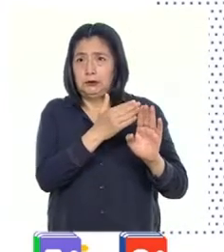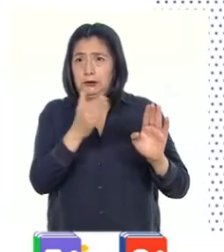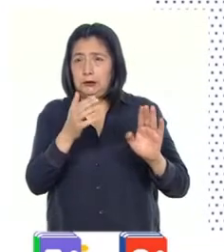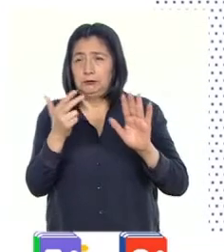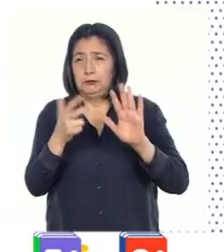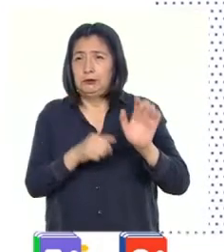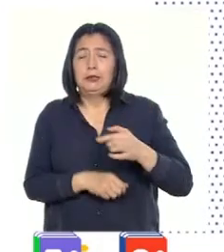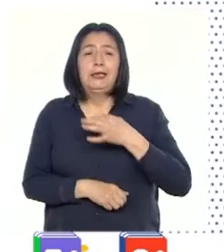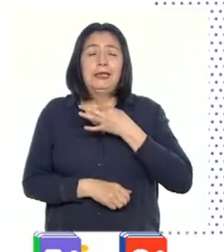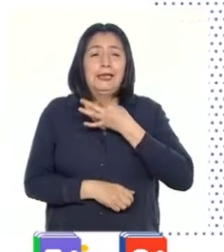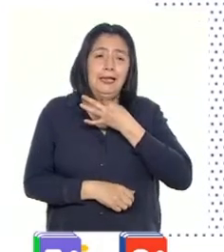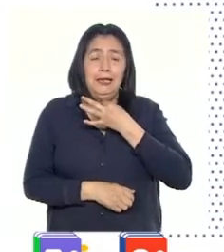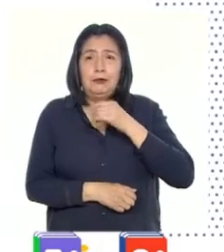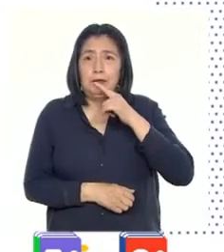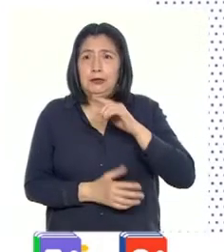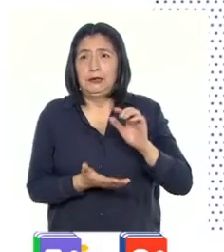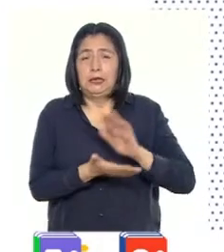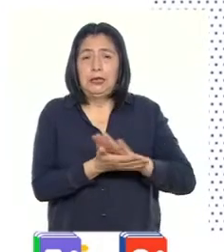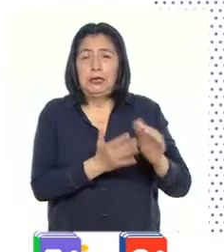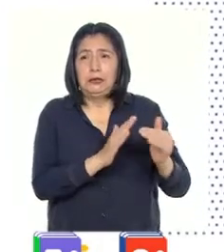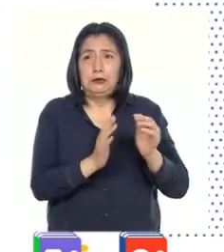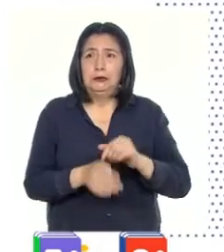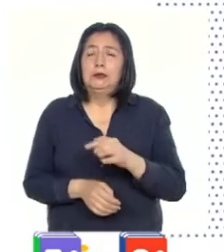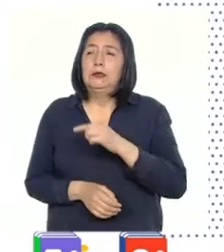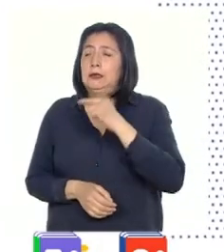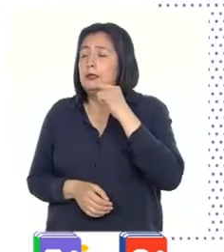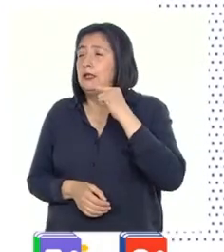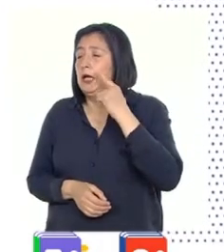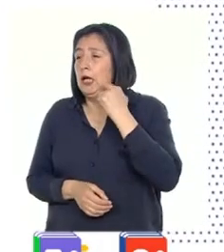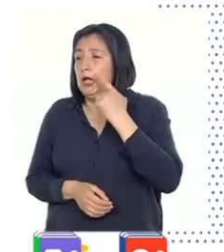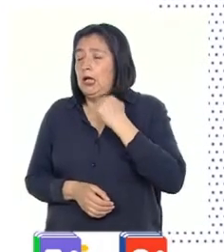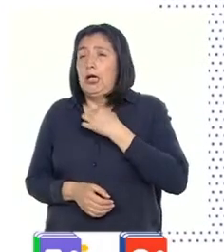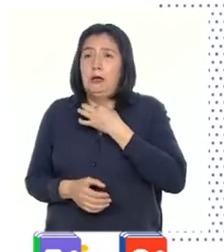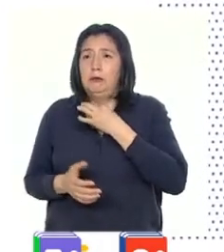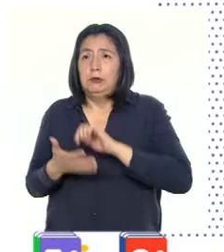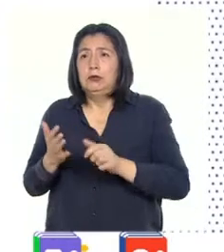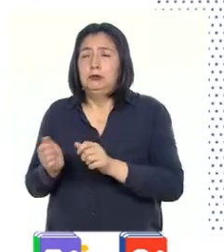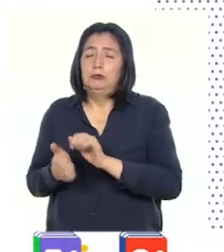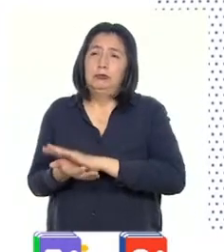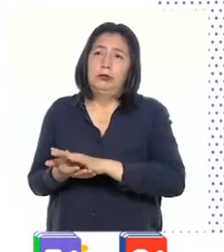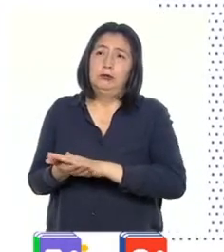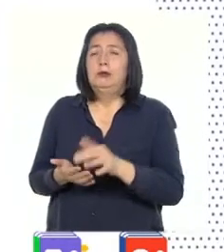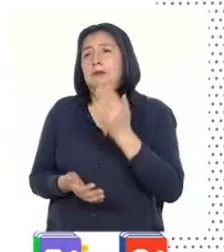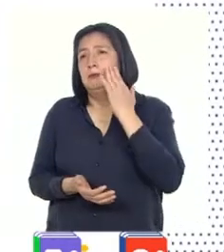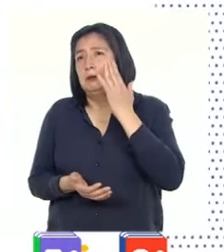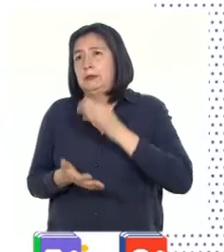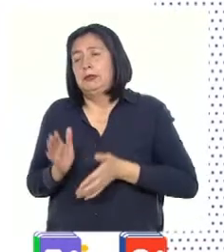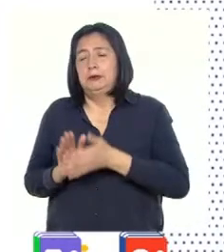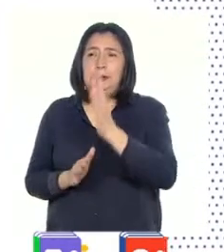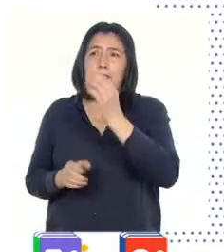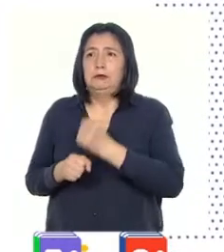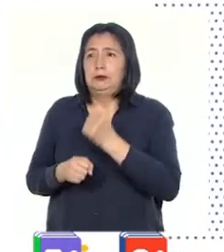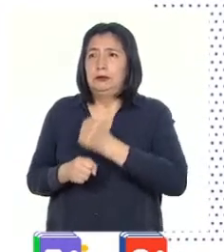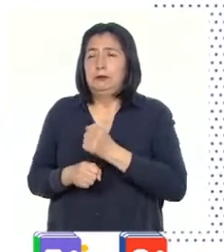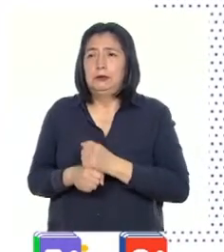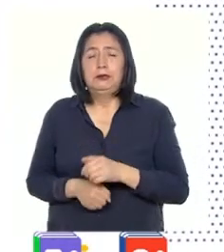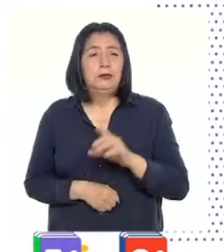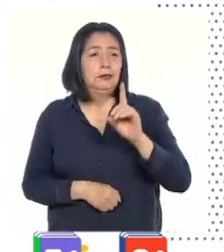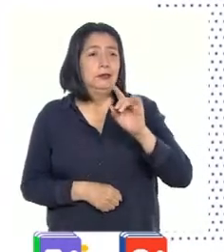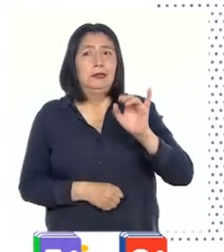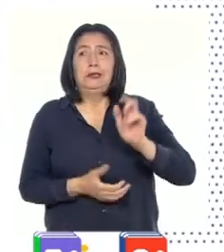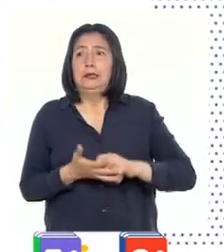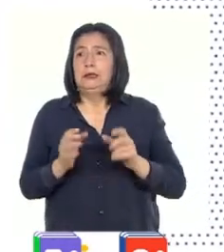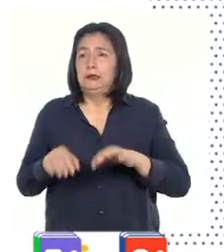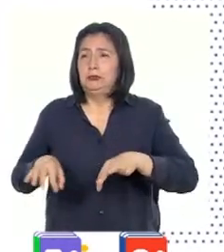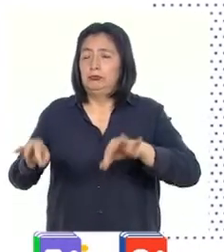30, su abuelita limpiaría la casa. El abuelo recogería y lavaría los platos, mientras que su mamá se iría a su trabajo. Y Daina